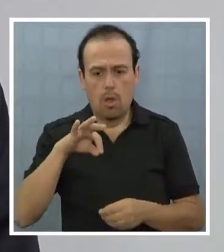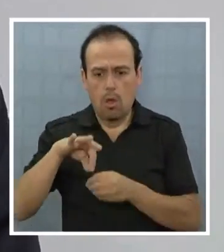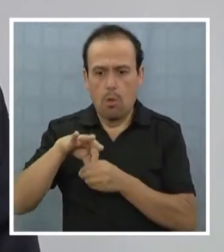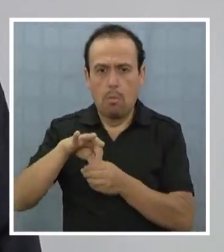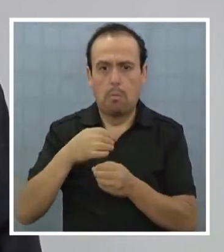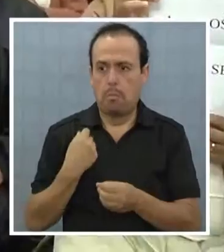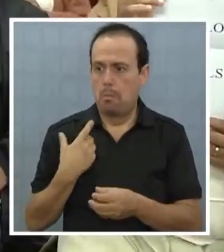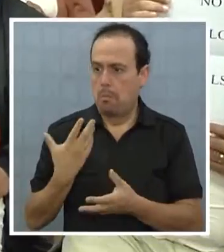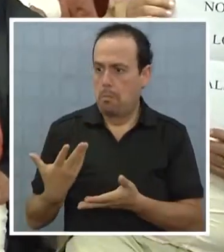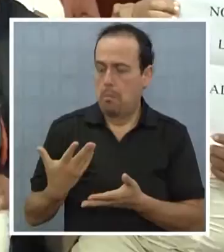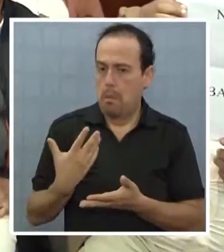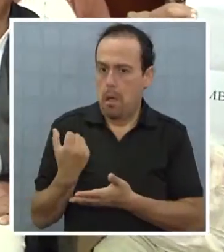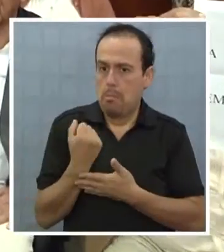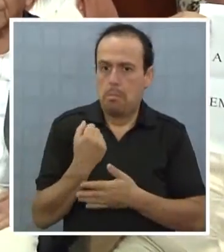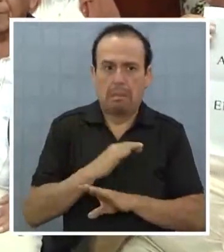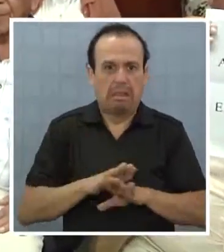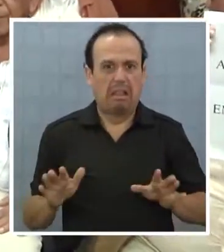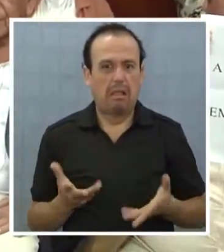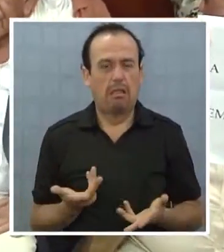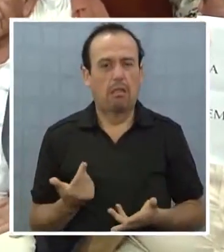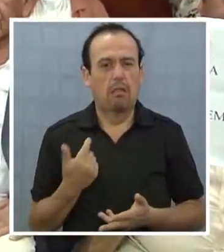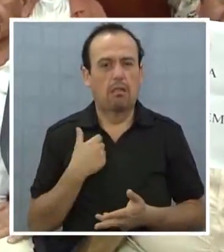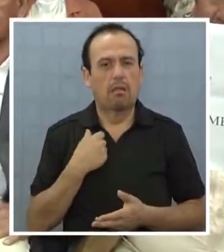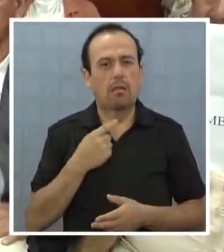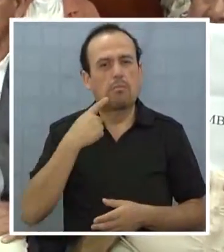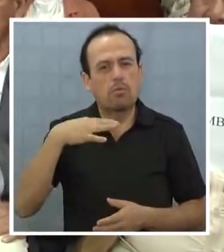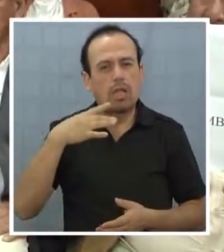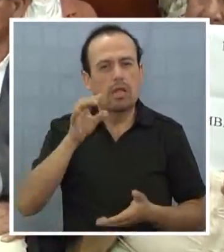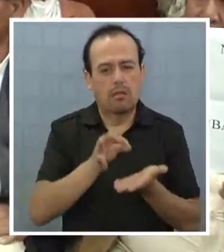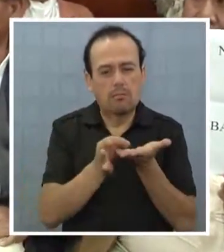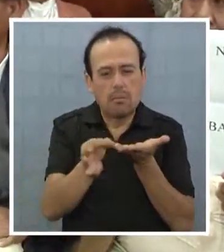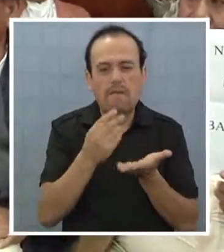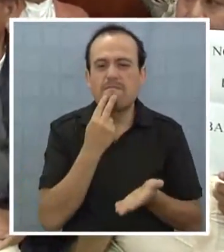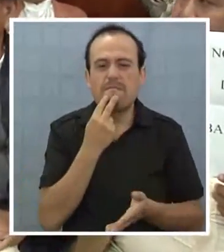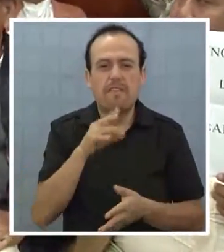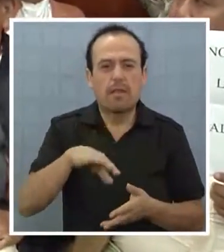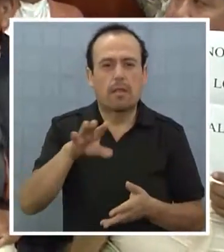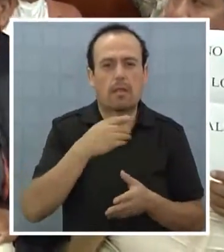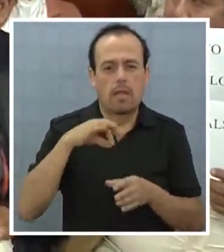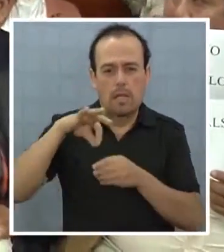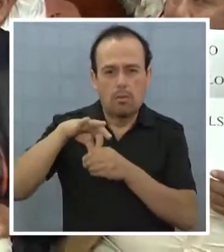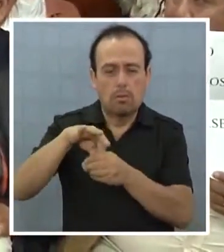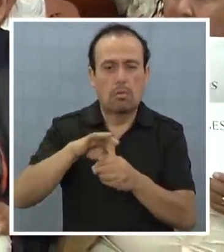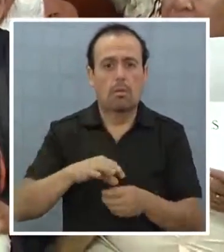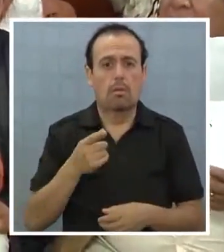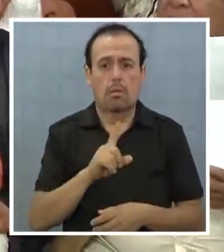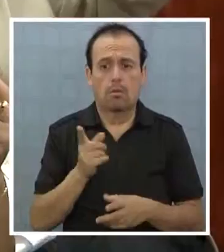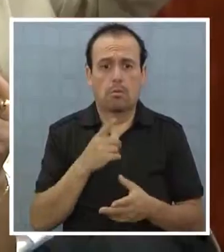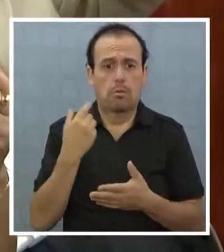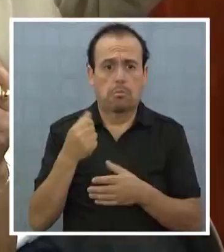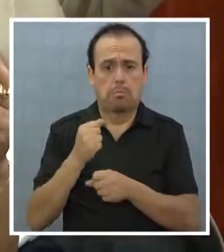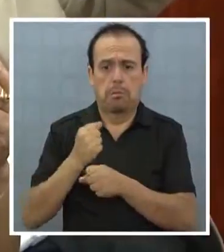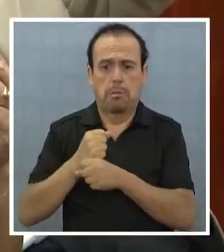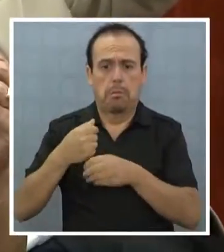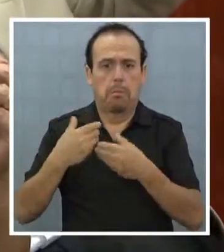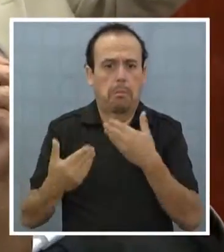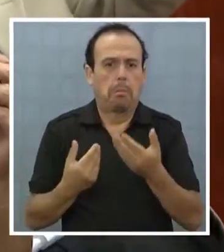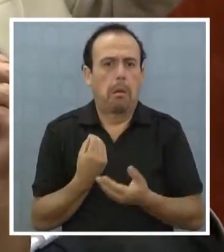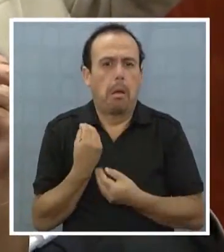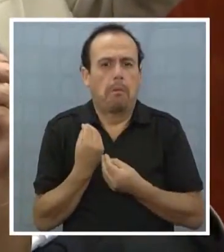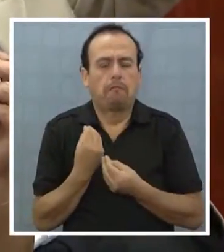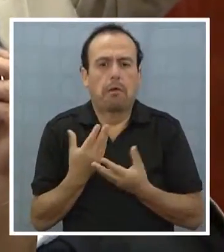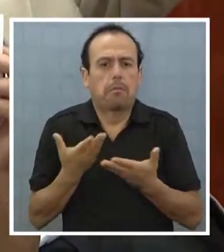ningún beneficio. Aquí la opinión que importa es de la gente que vive allá, la gente que se beneficia de esto. Y ellos no se están beneficiando con este tipo de obras. El